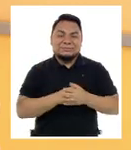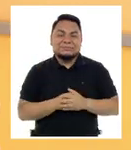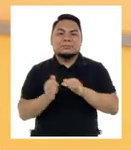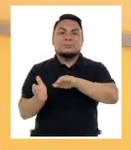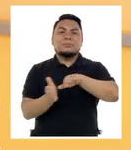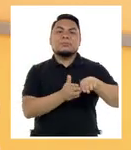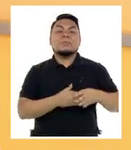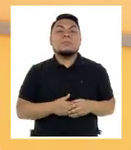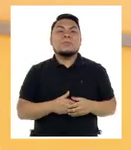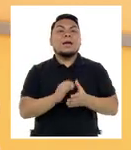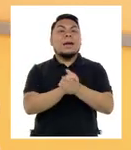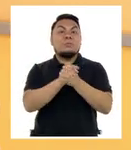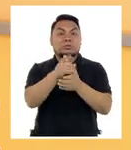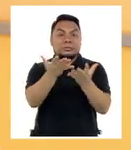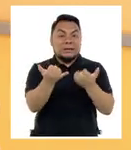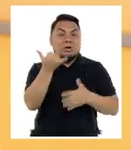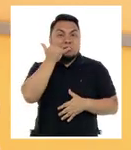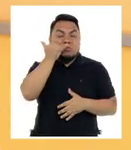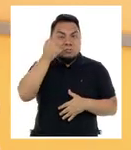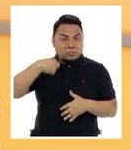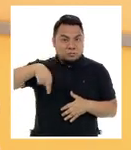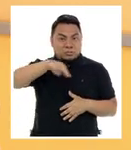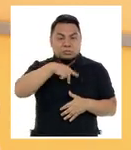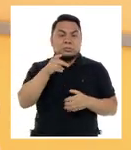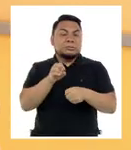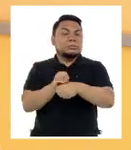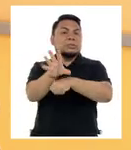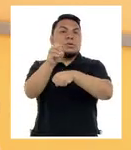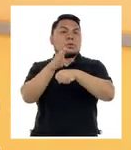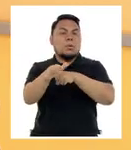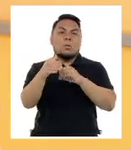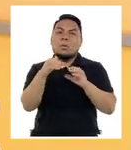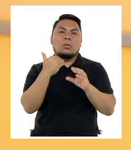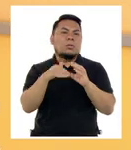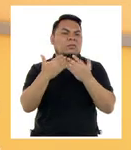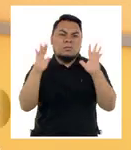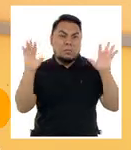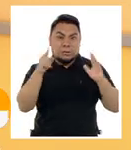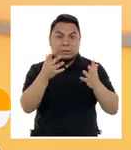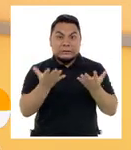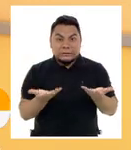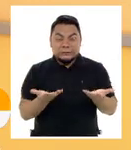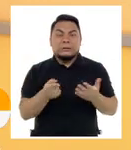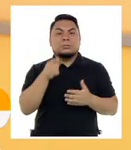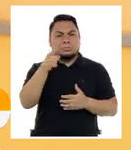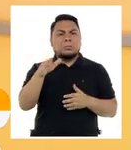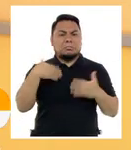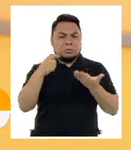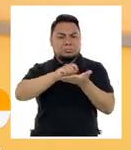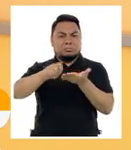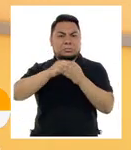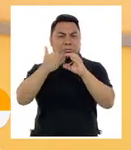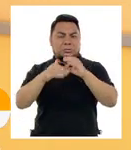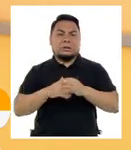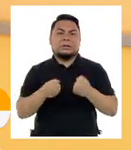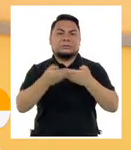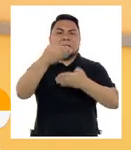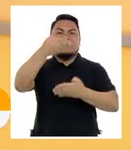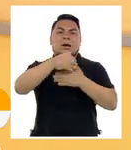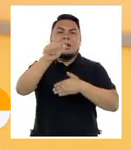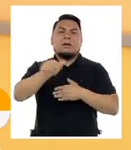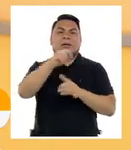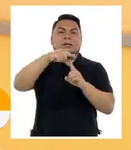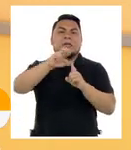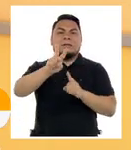amigos si desean pues comunicarse con nosotros si tienen sugerencias comentarios pueden escribirnos a nuestro correo electrónico